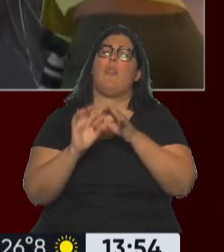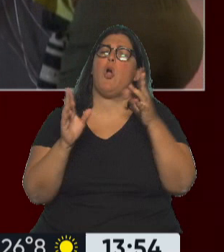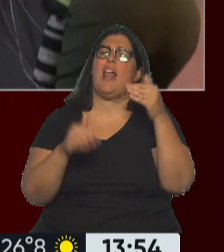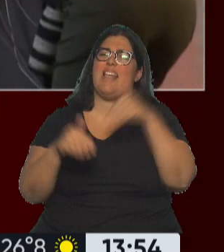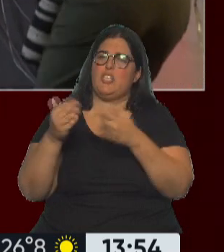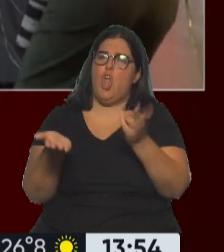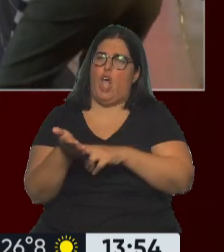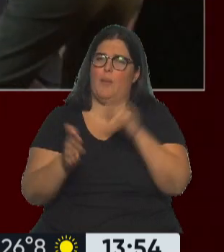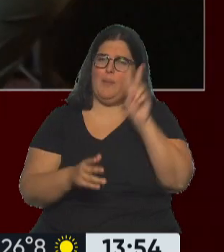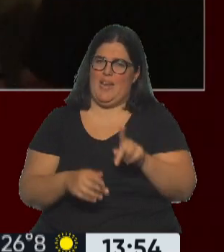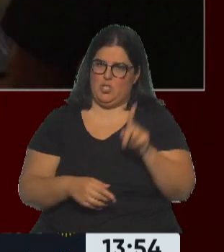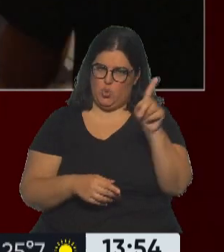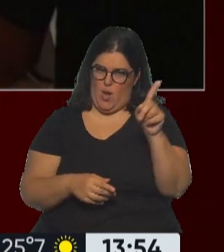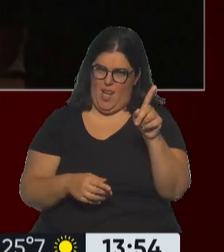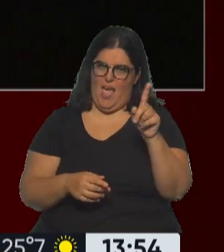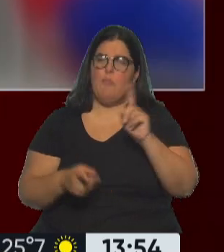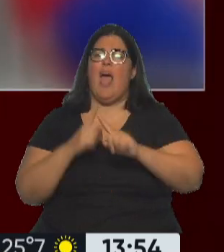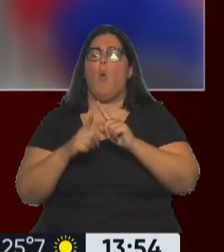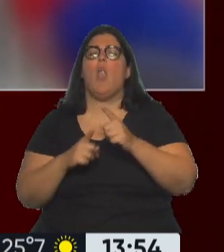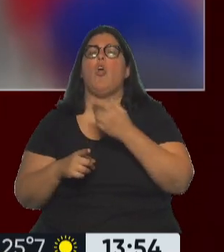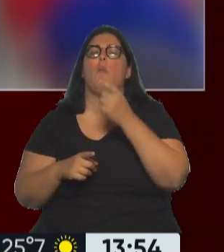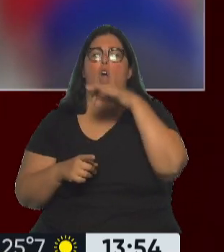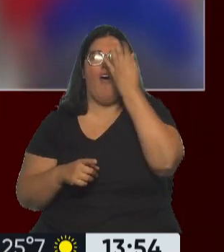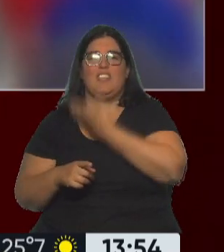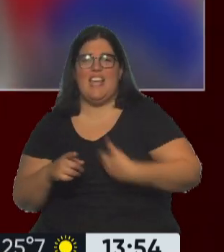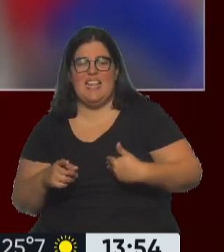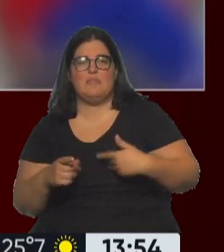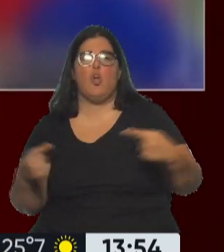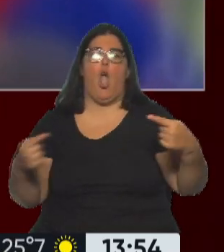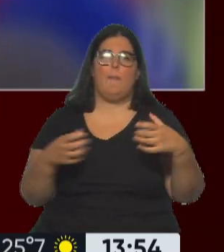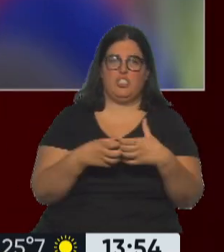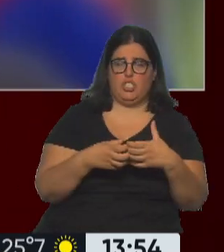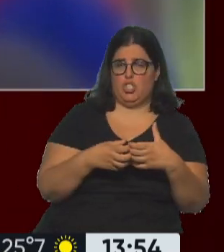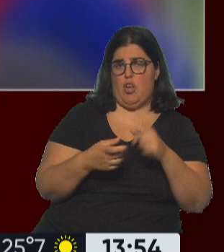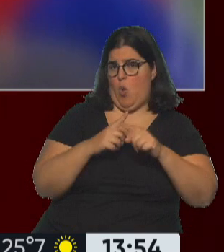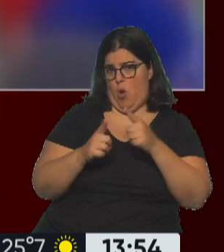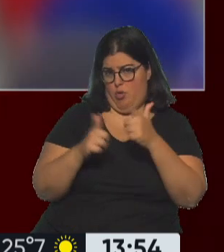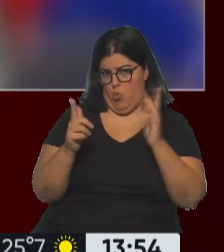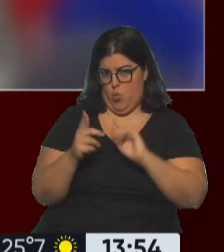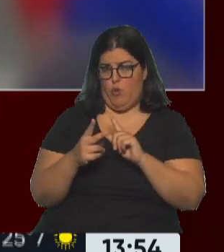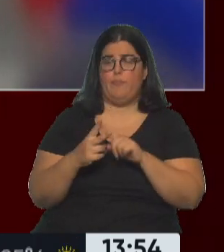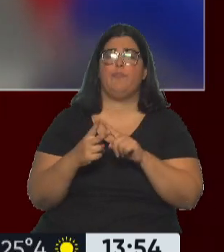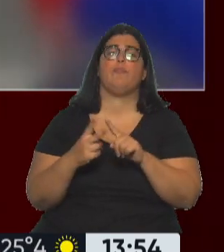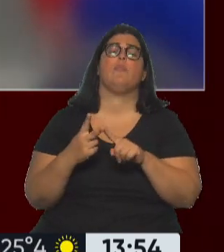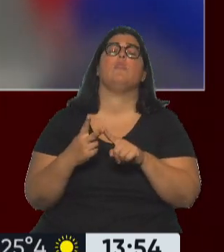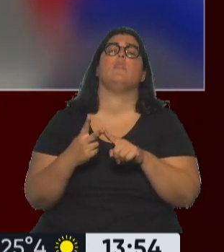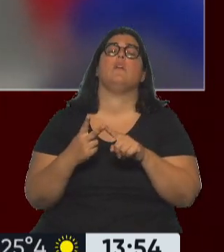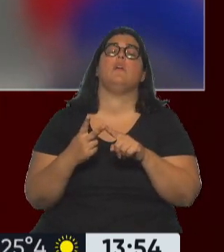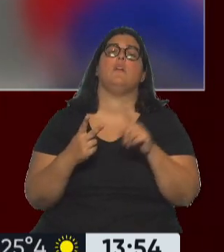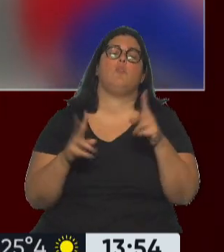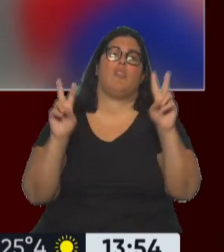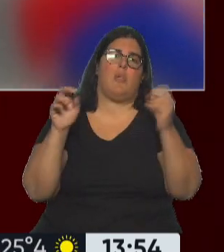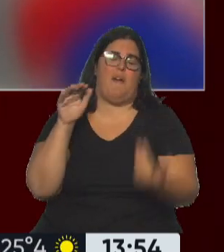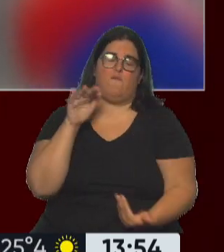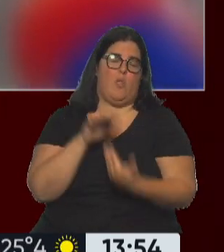año que viene en Venezuela a partir de un acuerdo entre oficialismo y oposición, no se ha llegado a un acuerdo en ese sentido. Y por otra parte, el tema fundamental para el